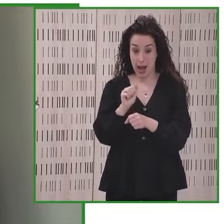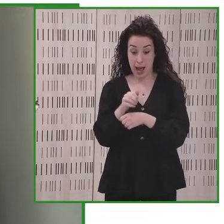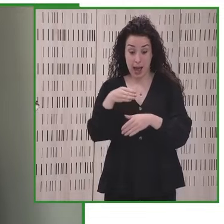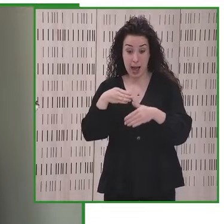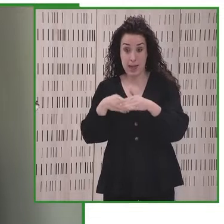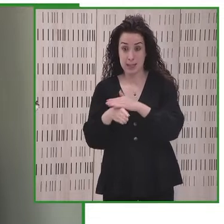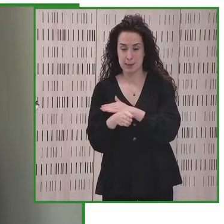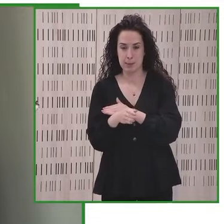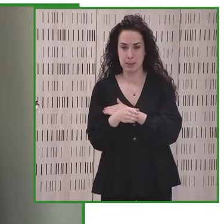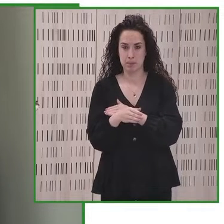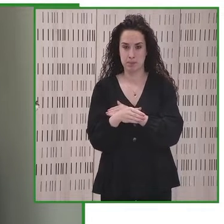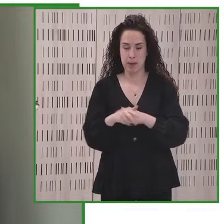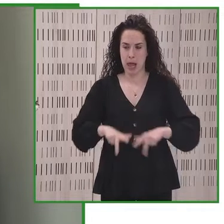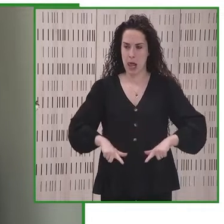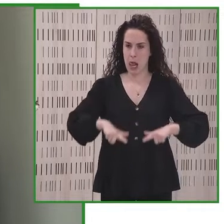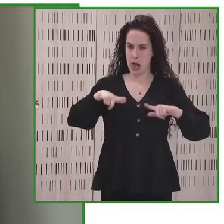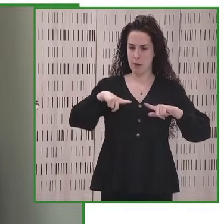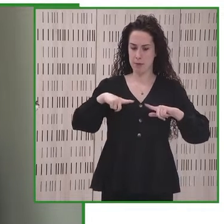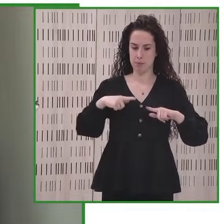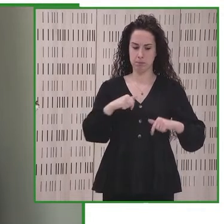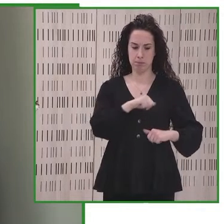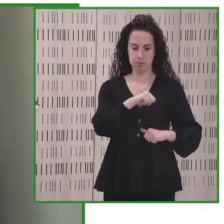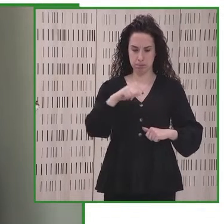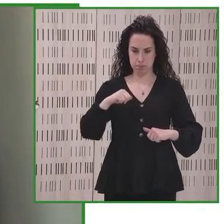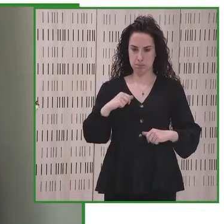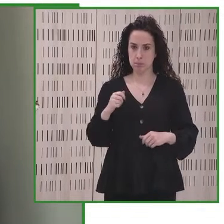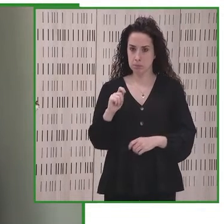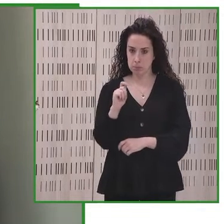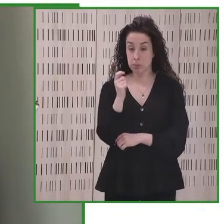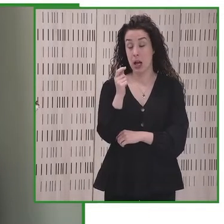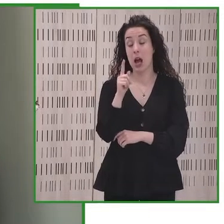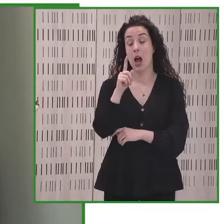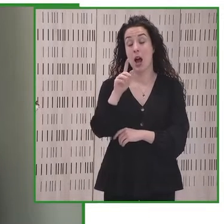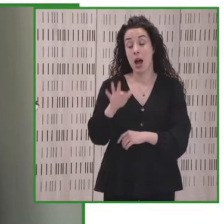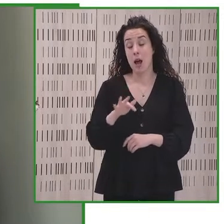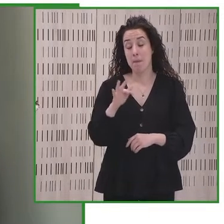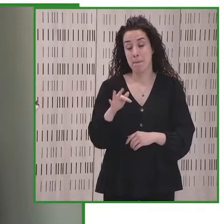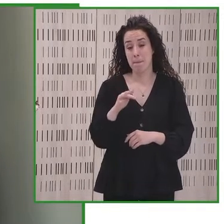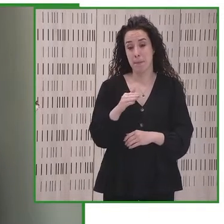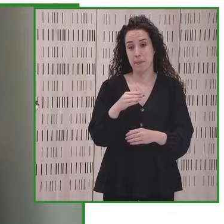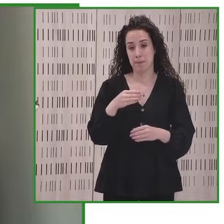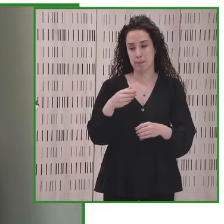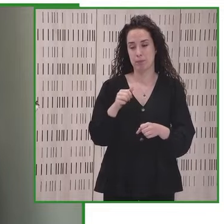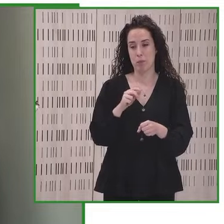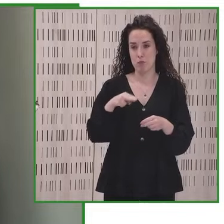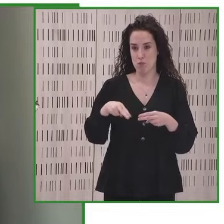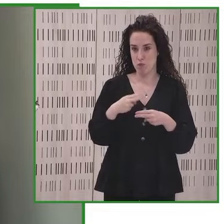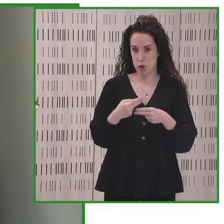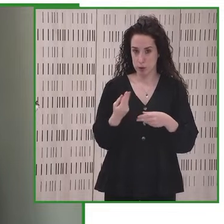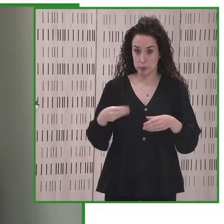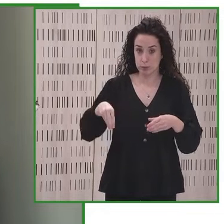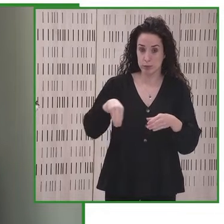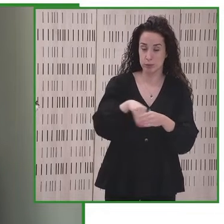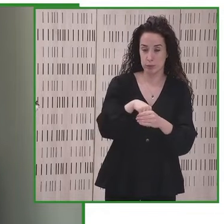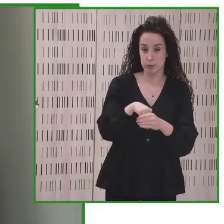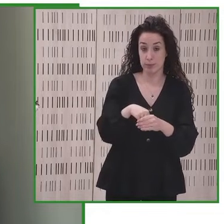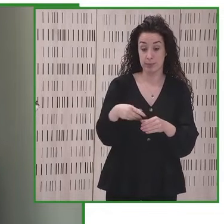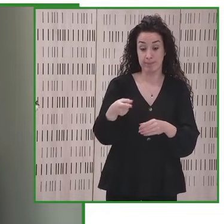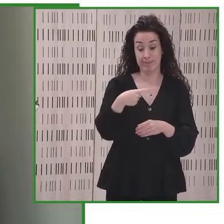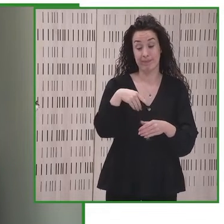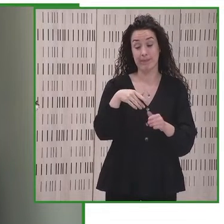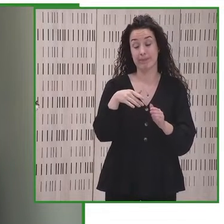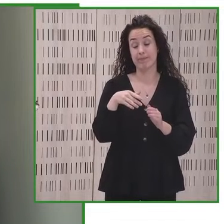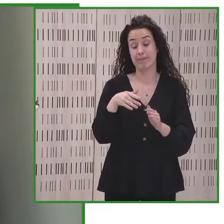vía independiente y participación política y tecnologías de la información y las comunicaciones que se encuentran contenidos en la